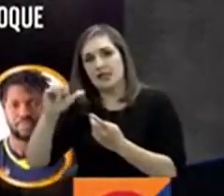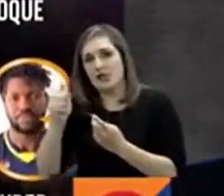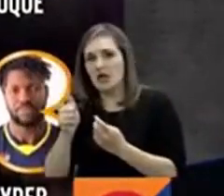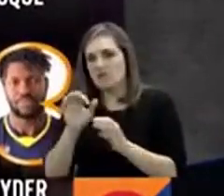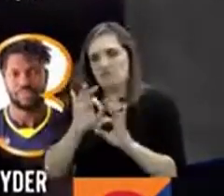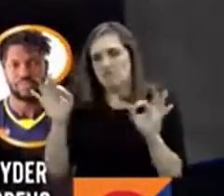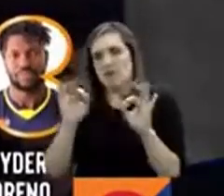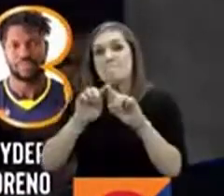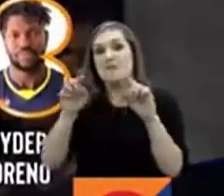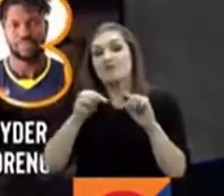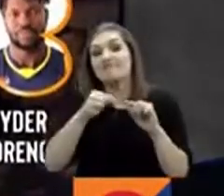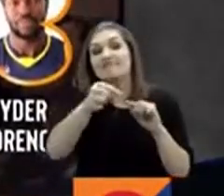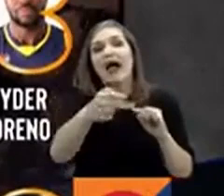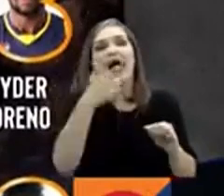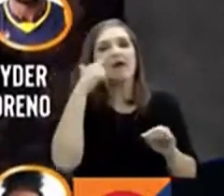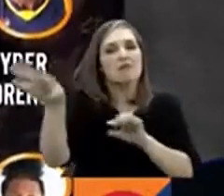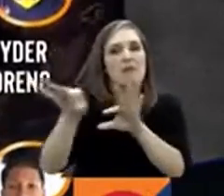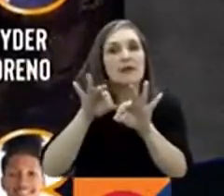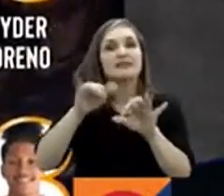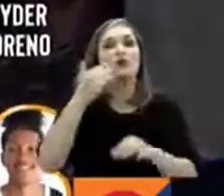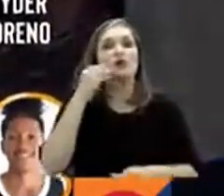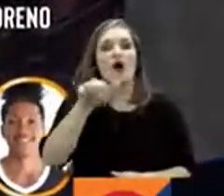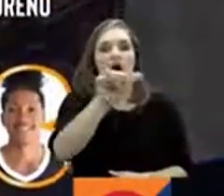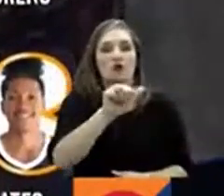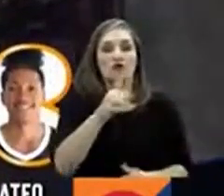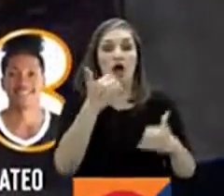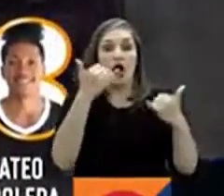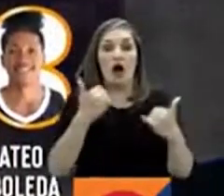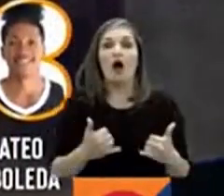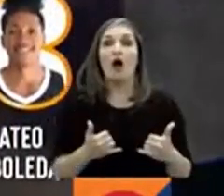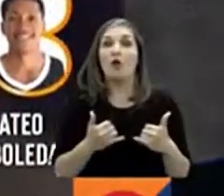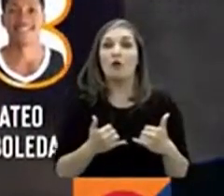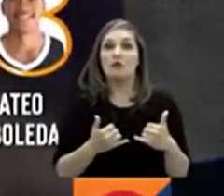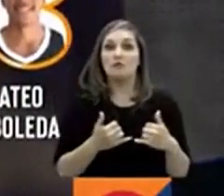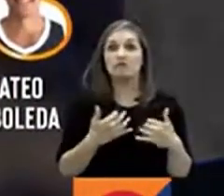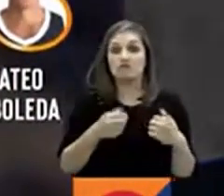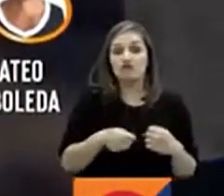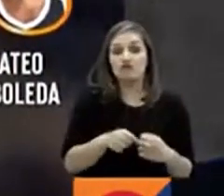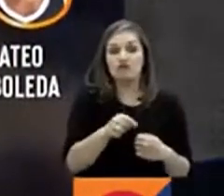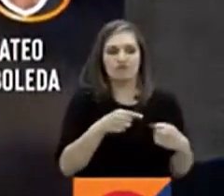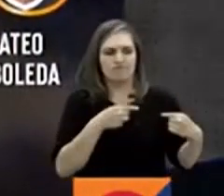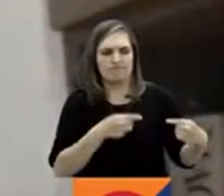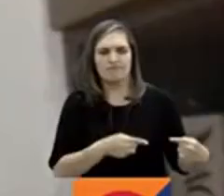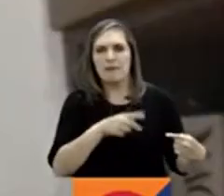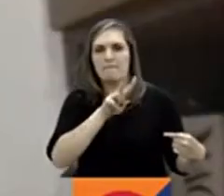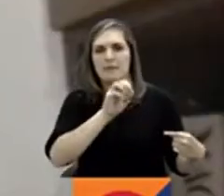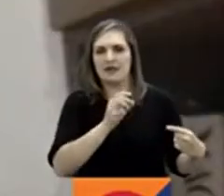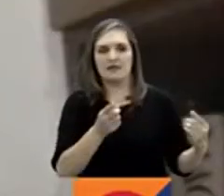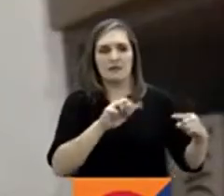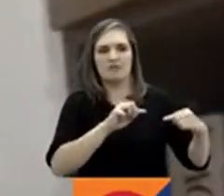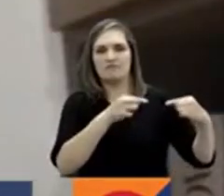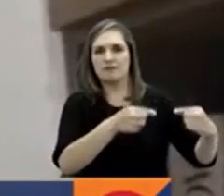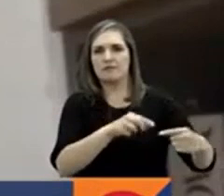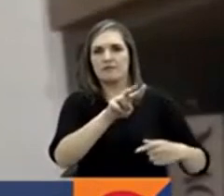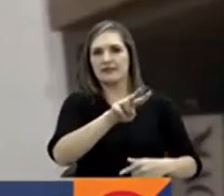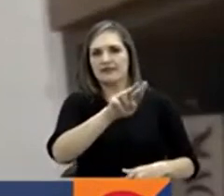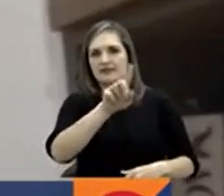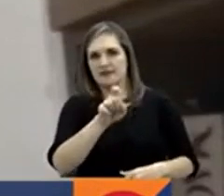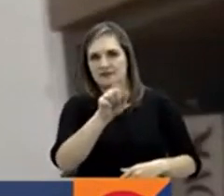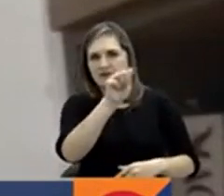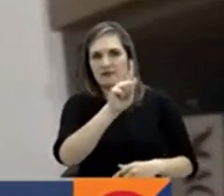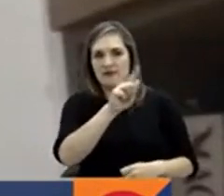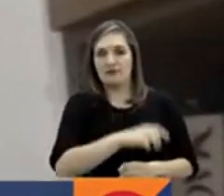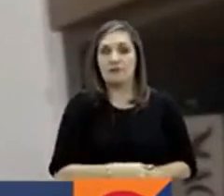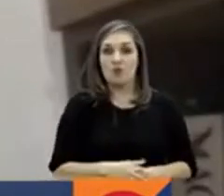para el repechaje que se disputará en agosto. Por ahora, hay dos duelos de peso el 23 y 26 de febrero. Yo me atrevería a decir que son